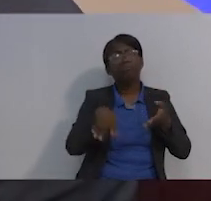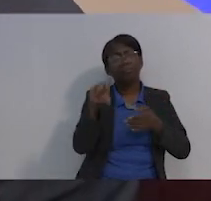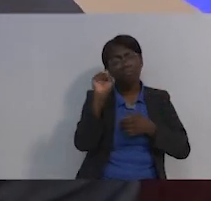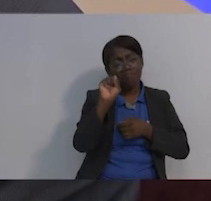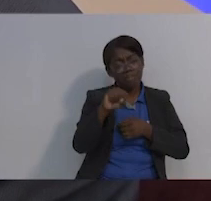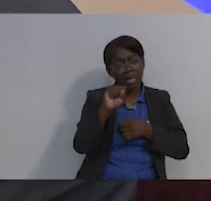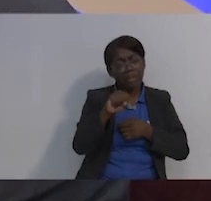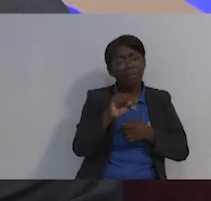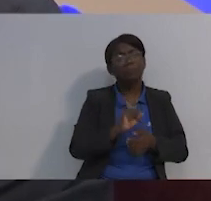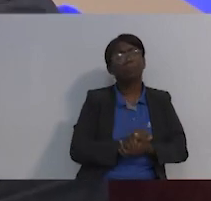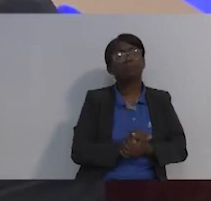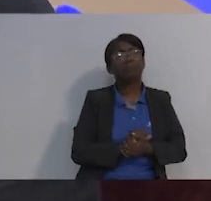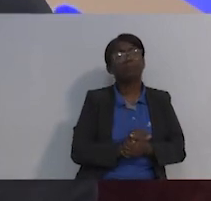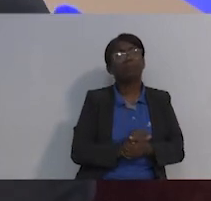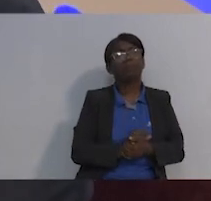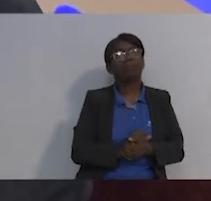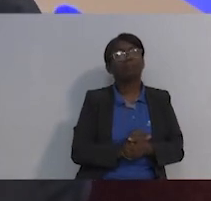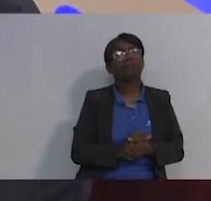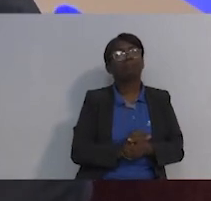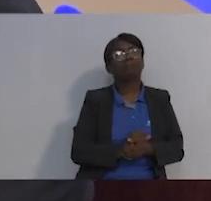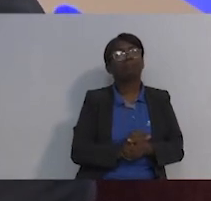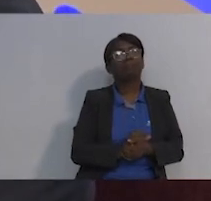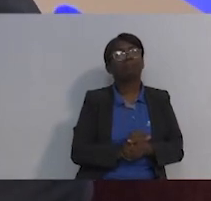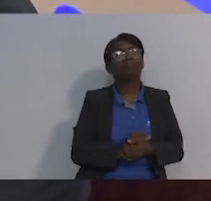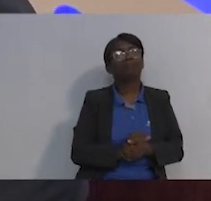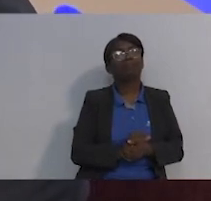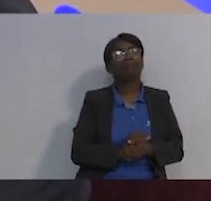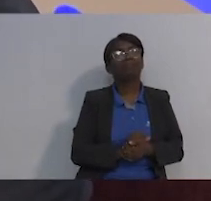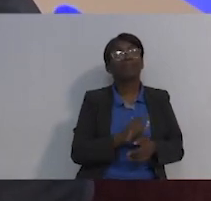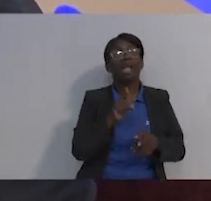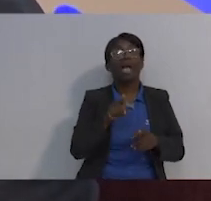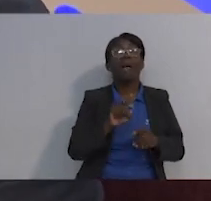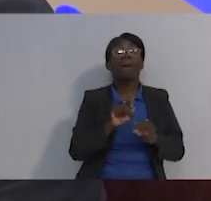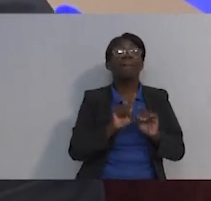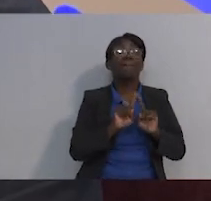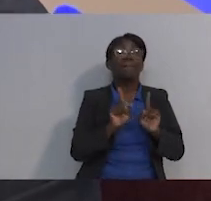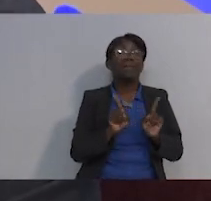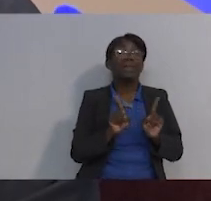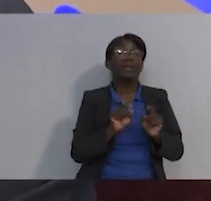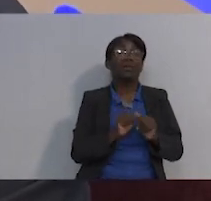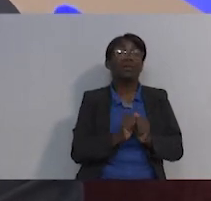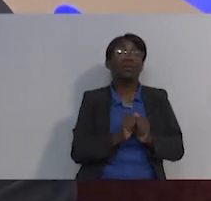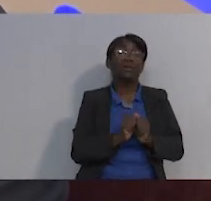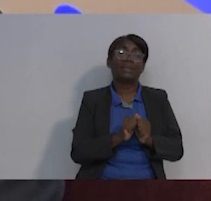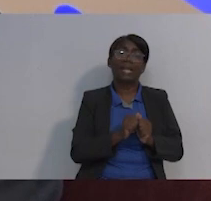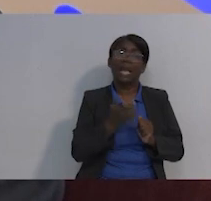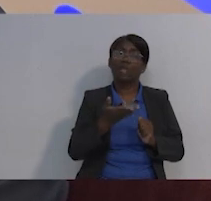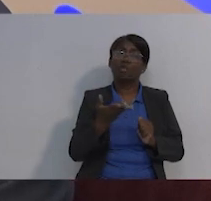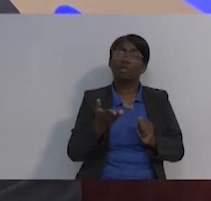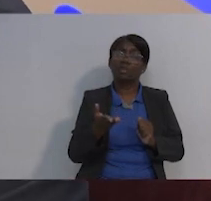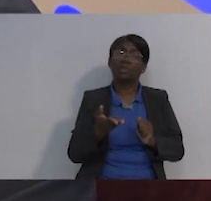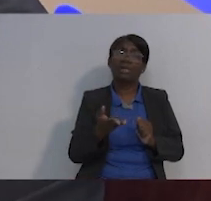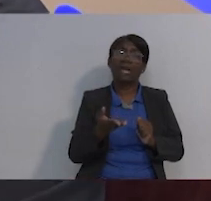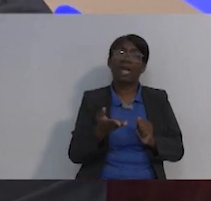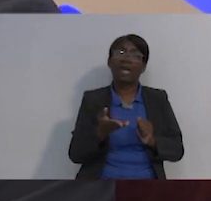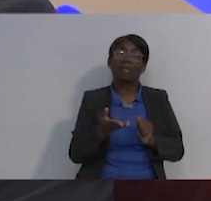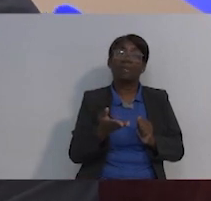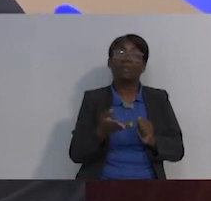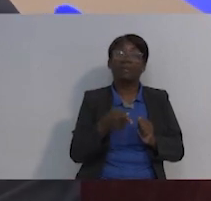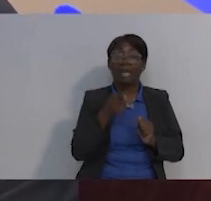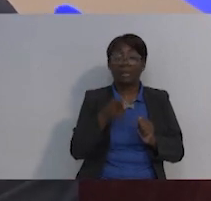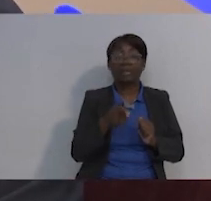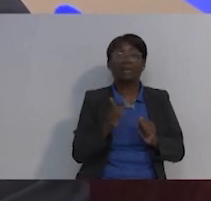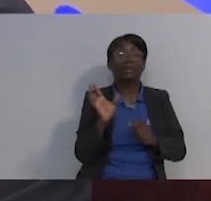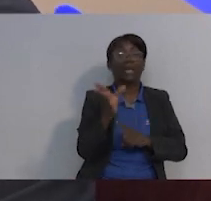Pero sí hay cosas grandes que les he visto ganar, como por ejemplo cambiar por completo su estilo de vida, ser ahora